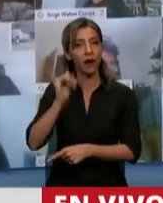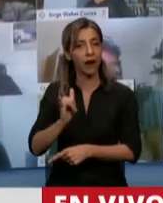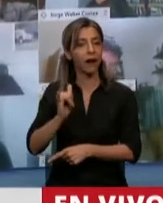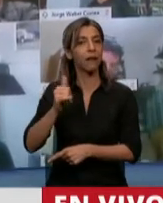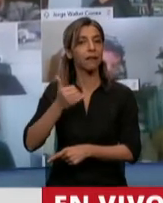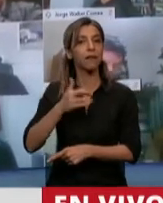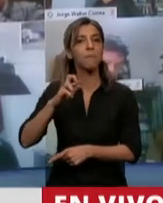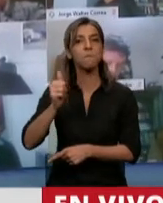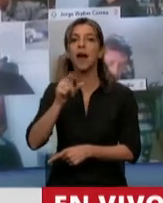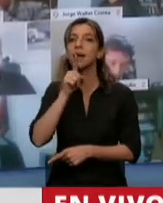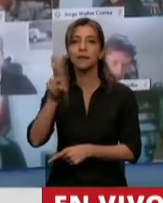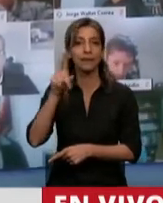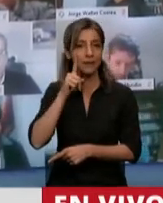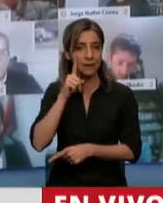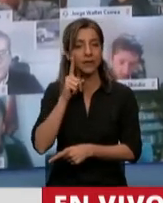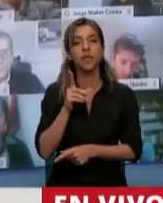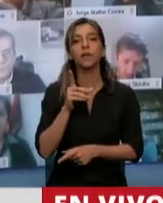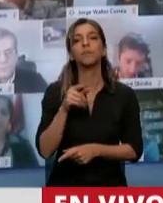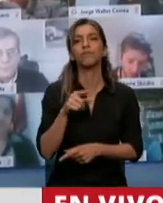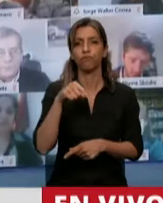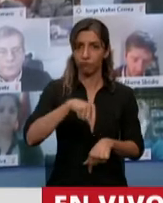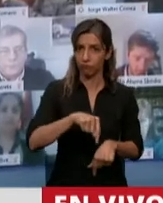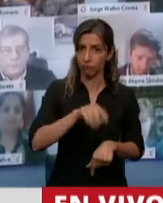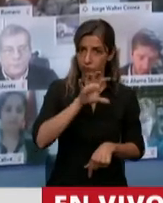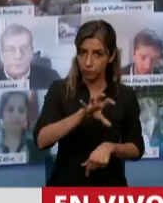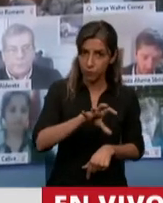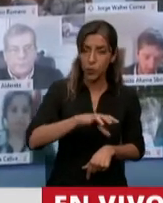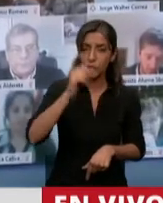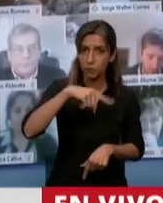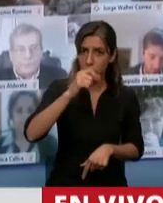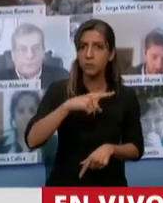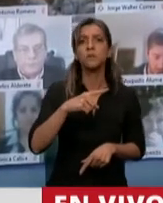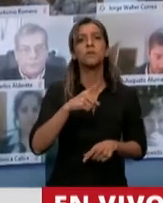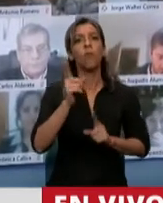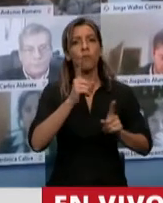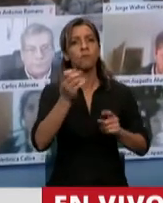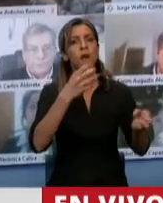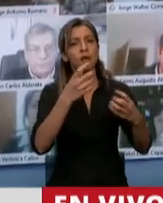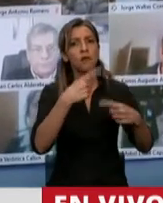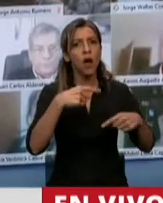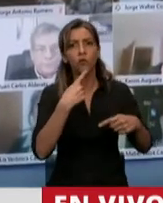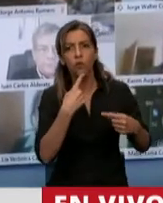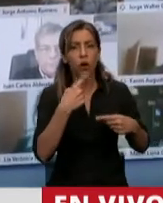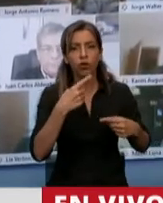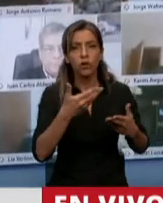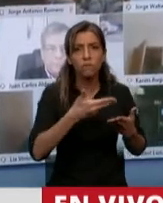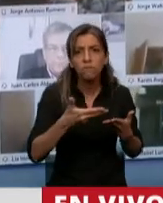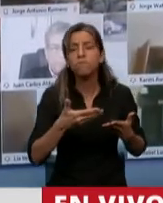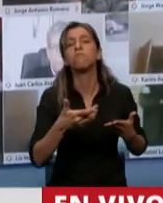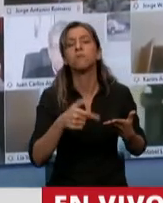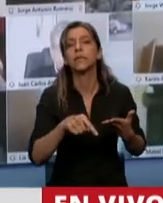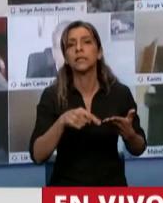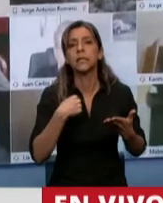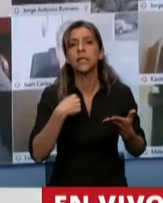las cámaras acá en la provincia del Chaco, donde nos hicieron llegar sus inquietudes y que gran parte de esas inquietudes se ven